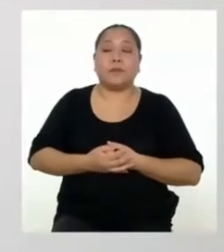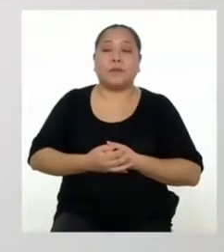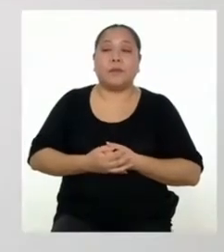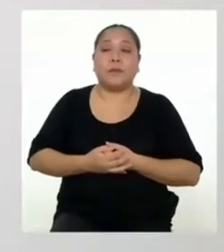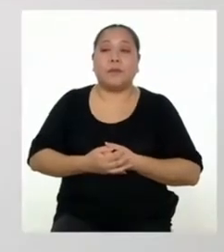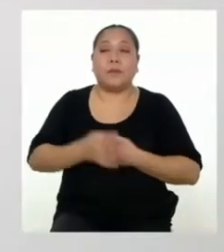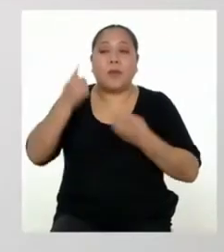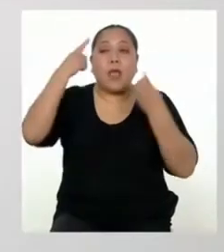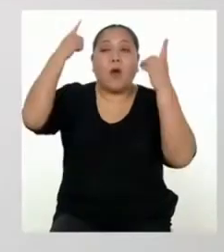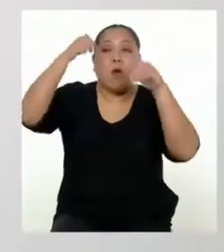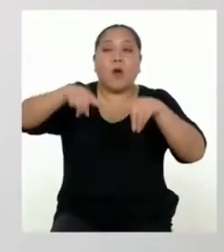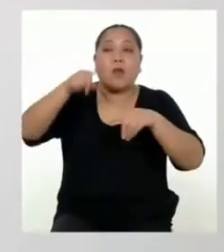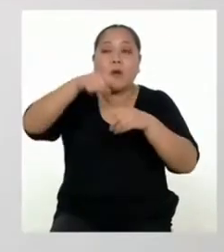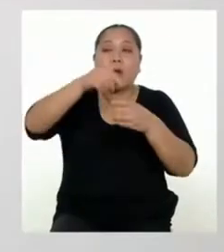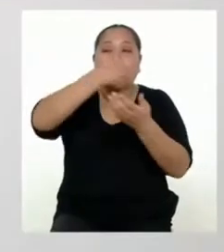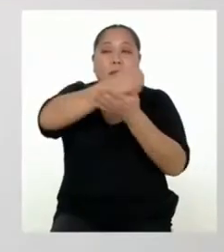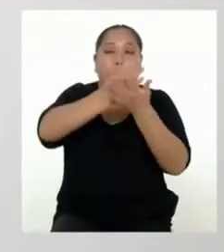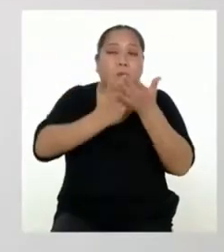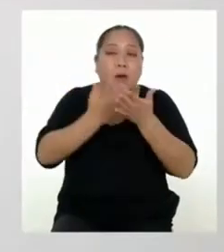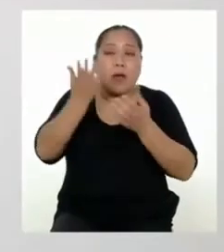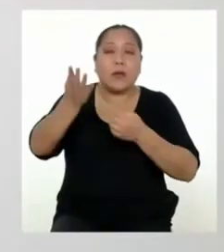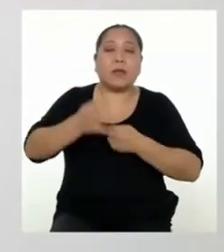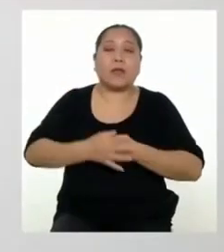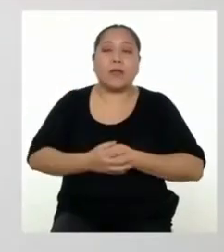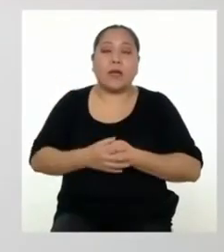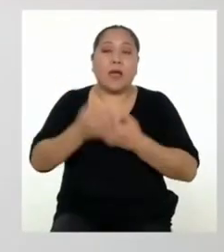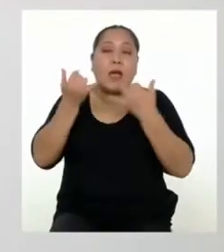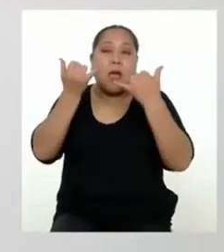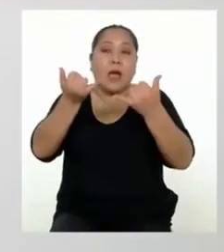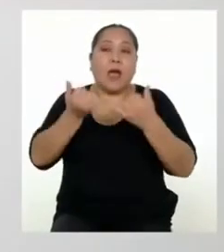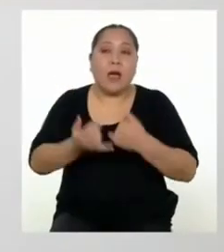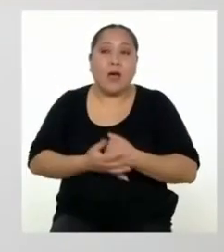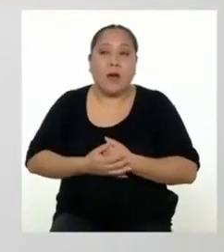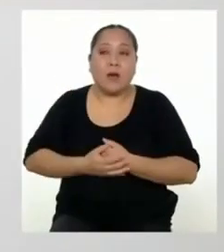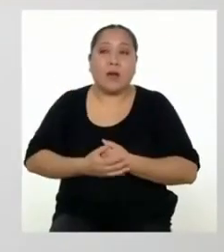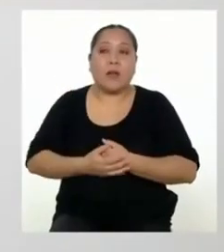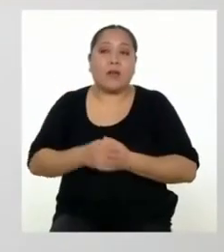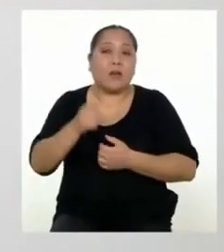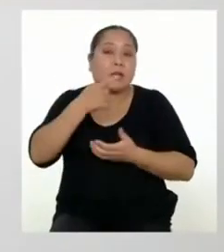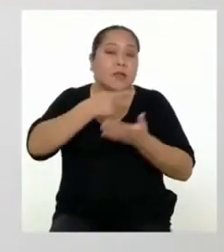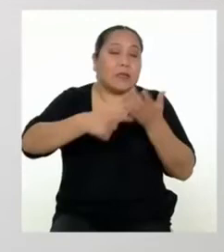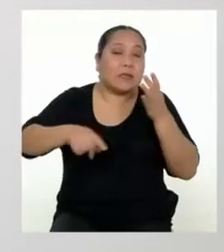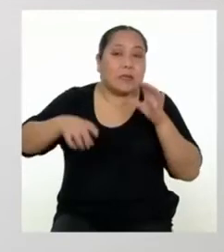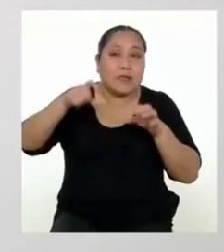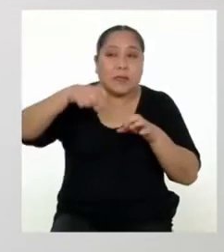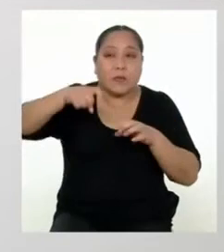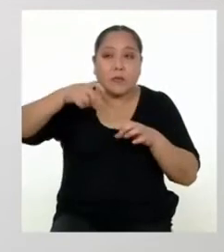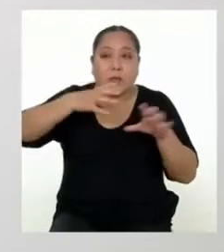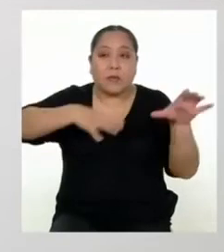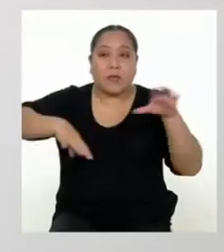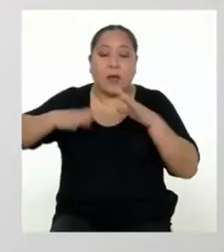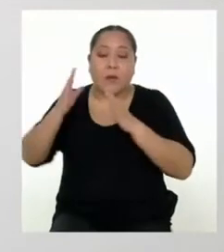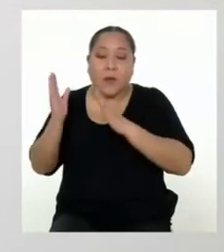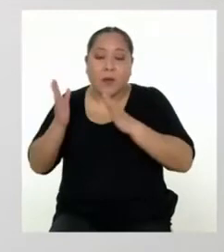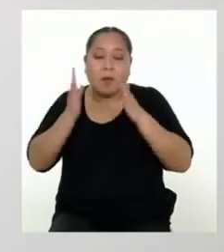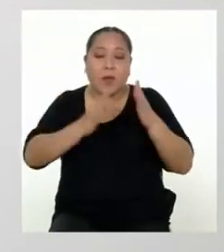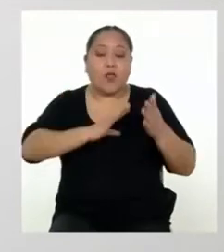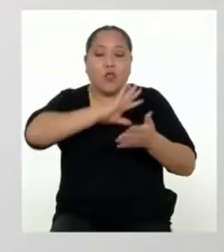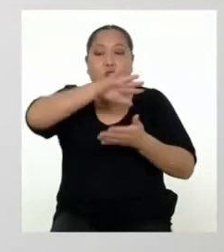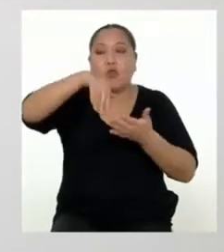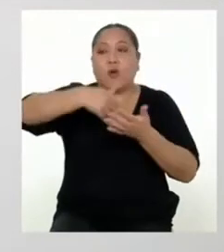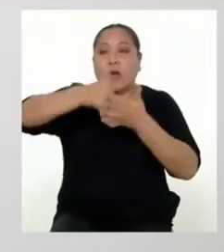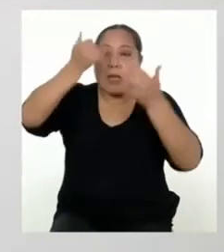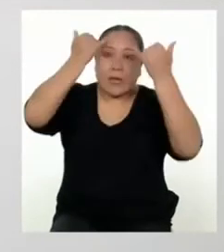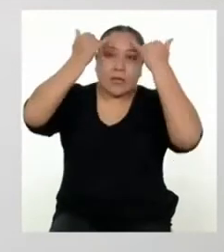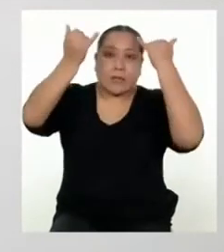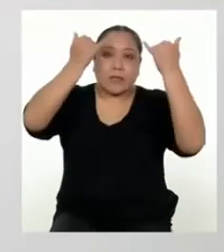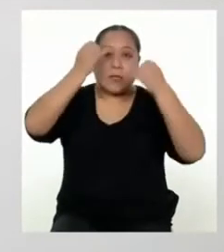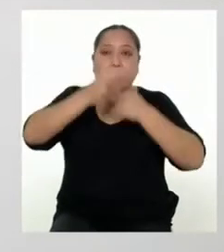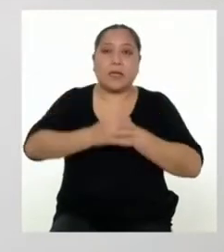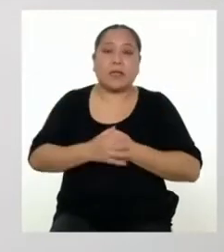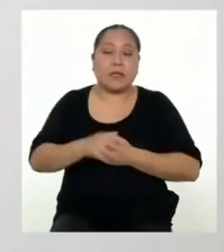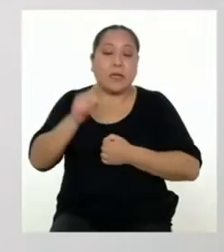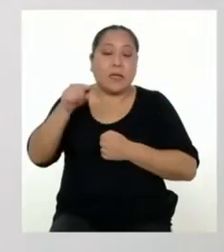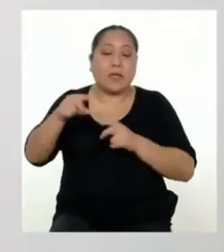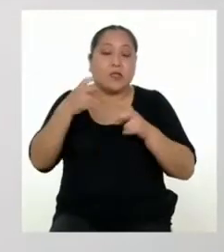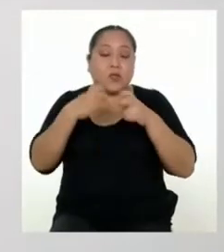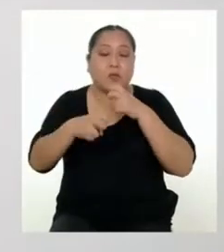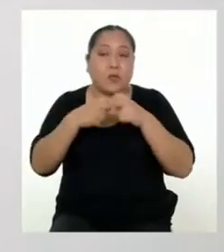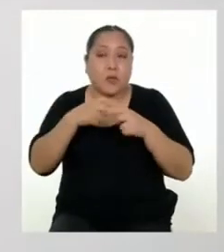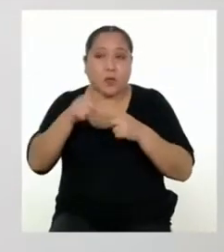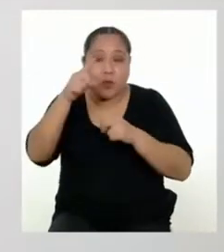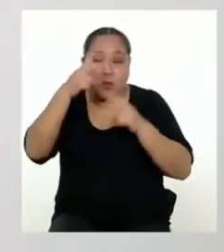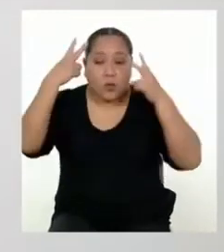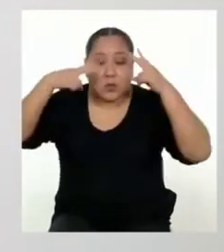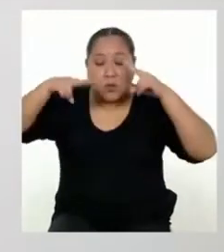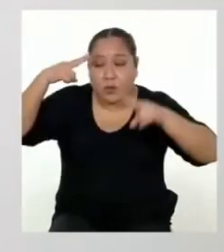De acuerdo con esta primera parte, ahora lo que debemos hacer es organizar todas nuestras ideas a partir de los